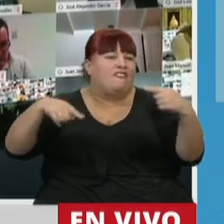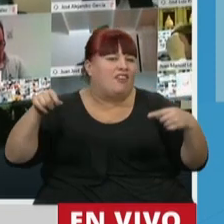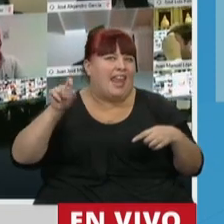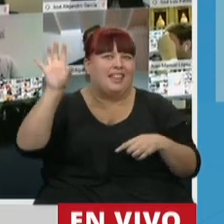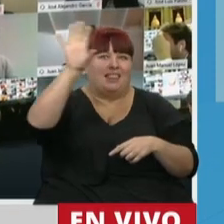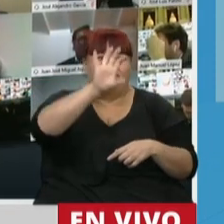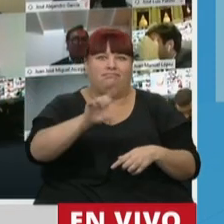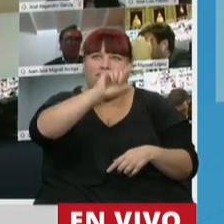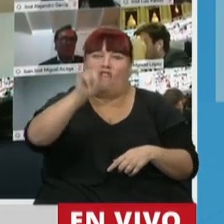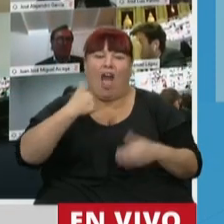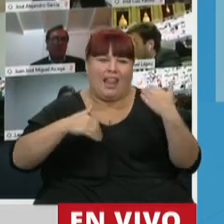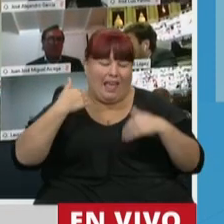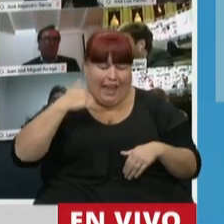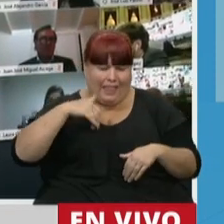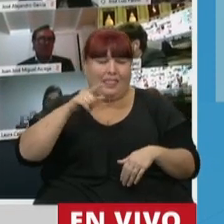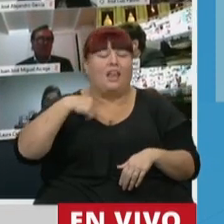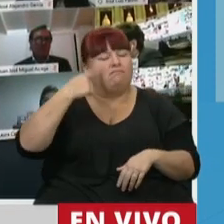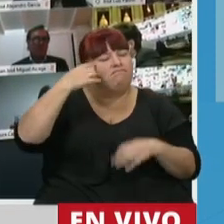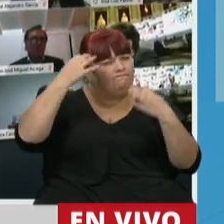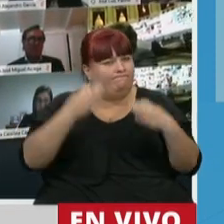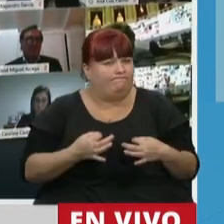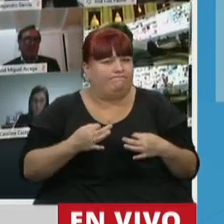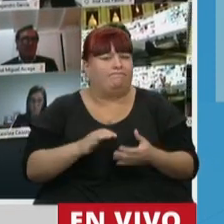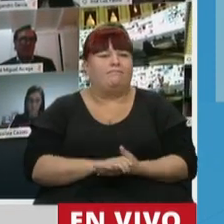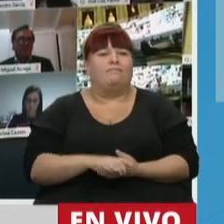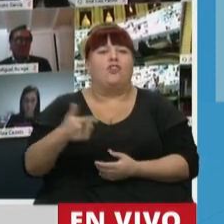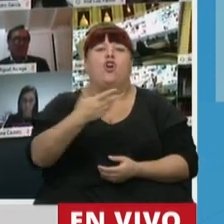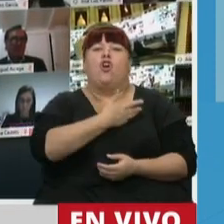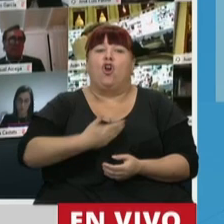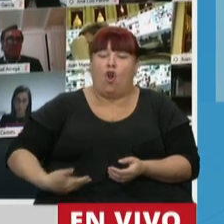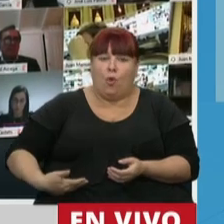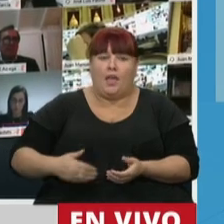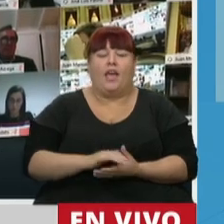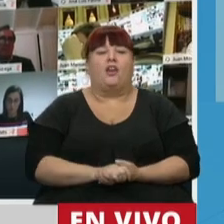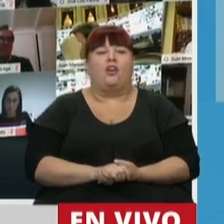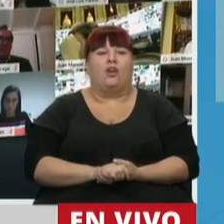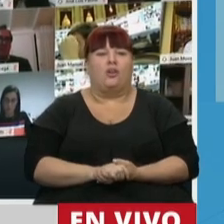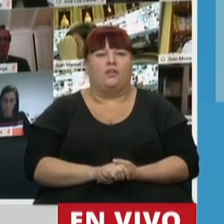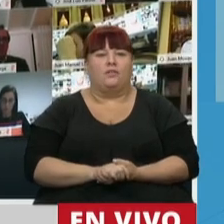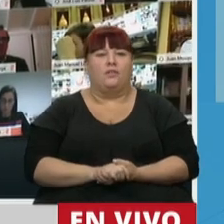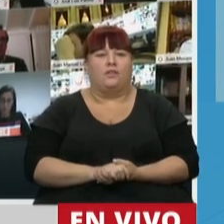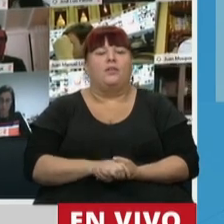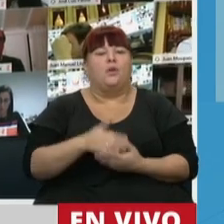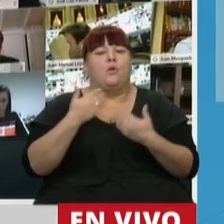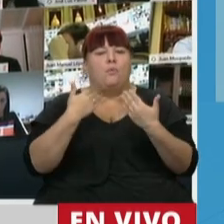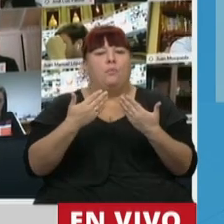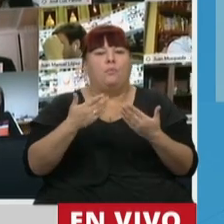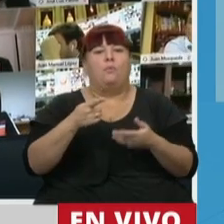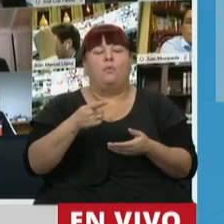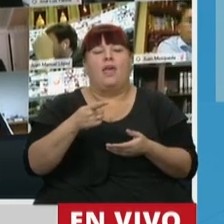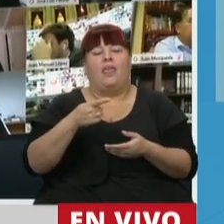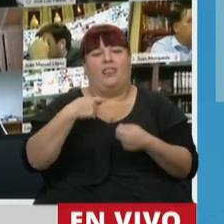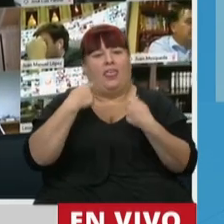distintas regiones de nuestro país y que estoy convencida que nuestro gobierno va a permitirnos